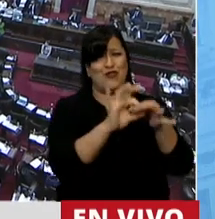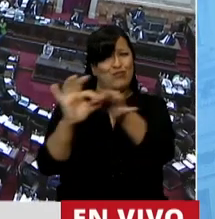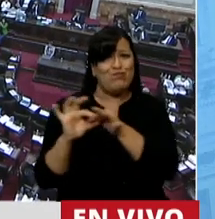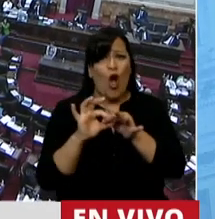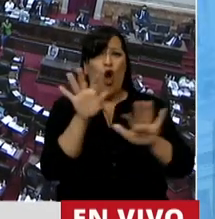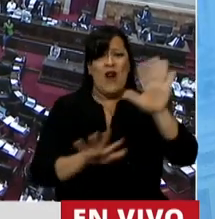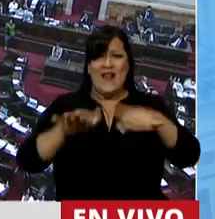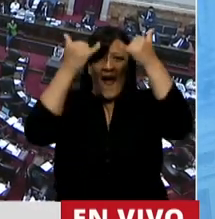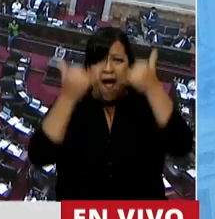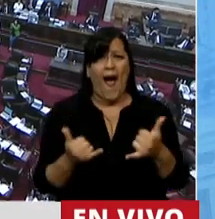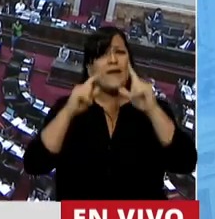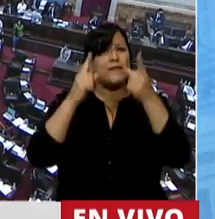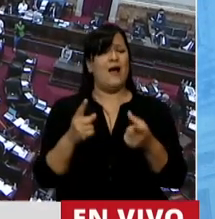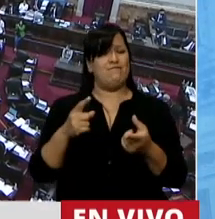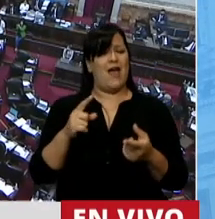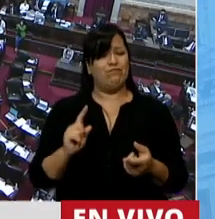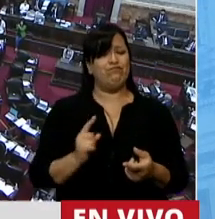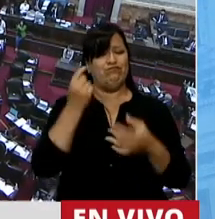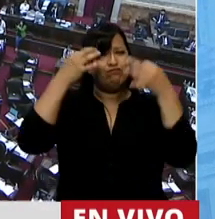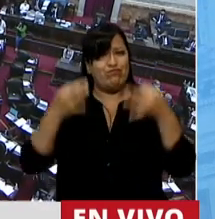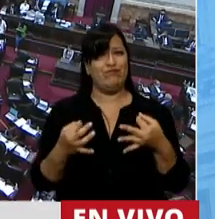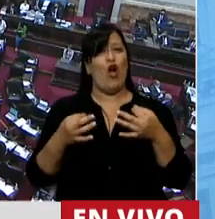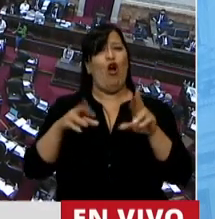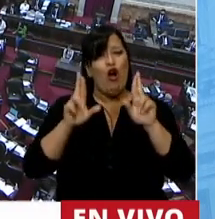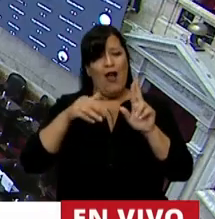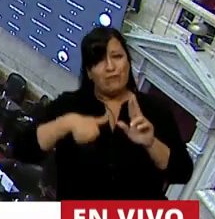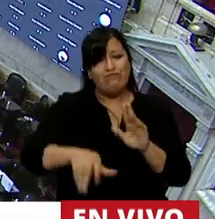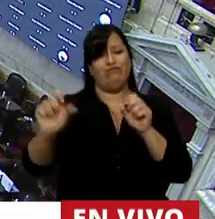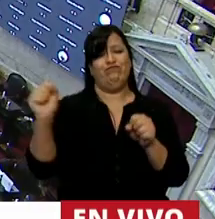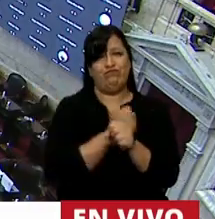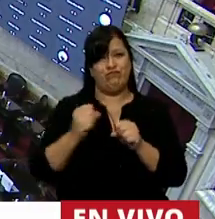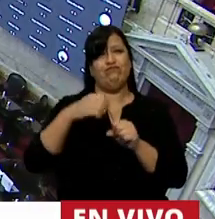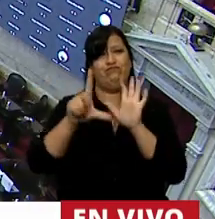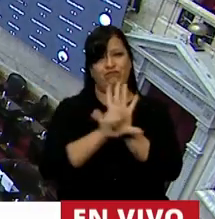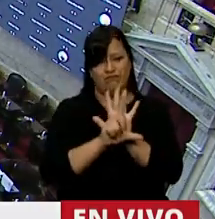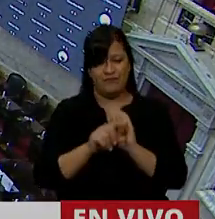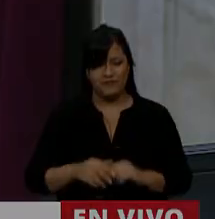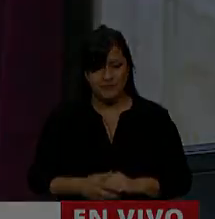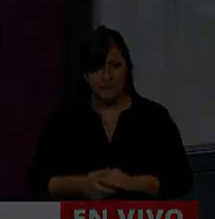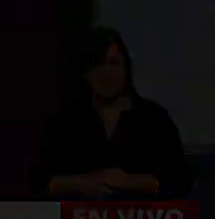organizadas y soberanas. Que sea ley. Gracias, diputada Cristina Álvarez Rodríguez. Gracias.